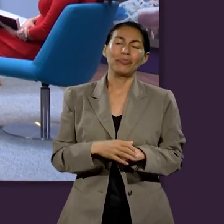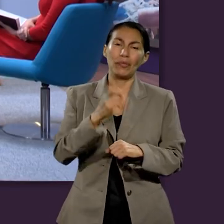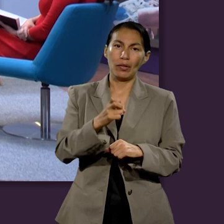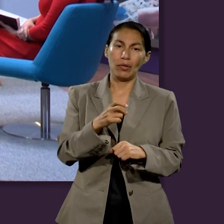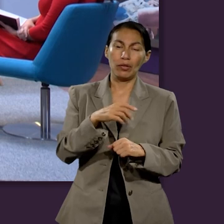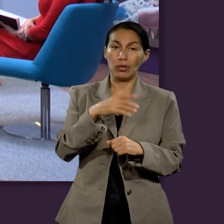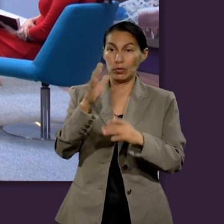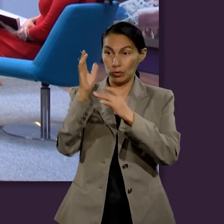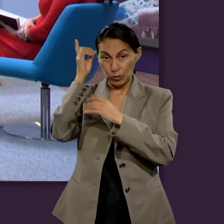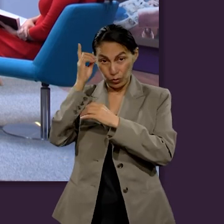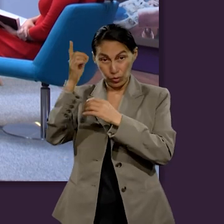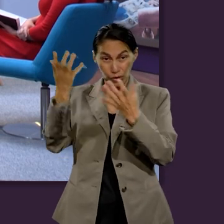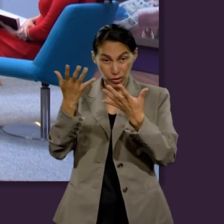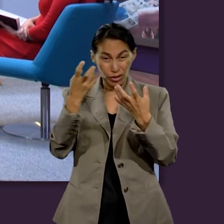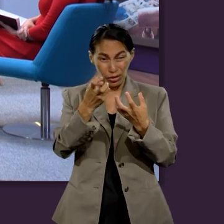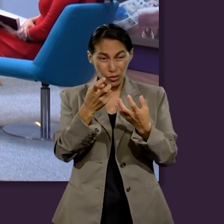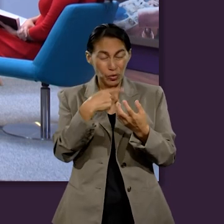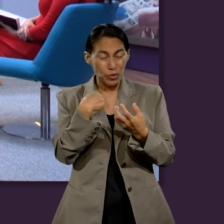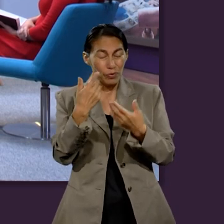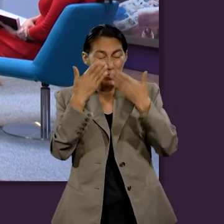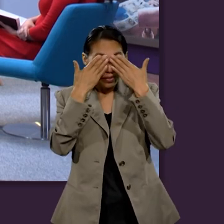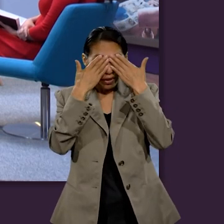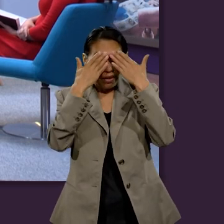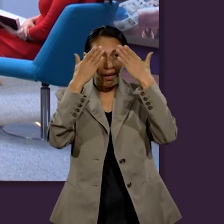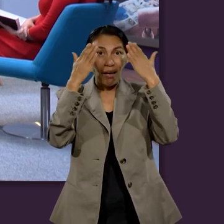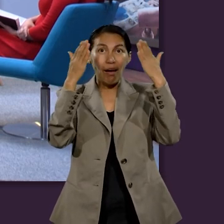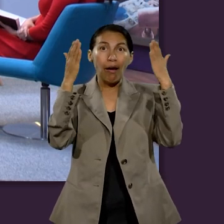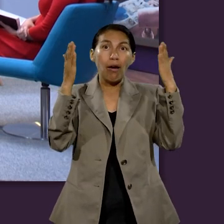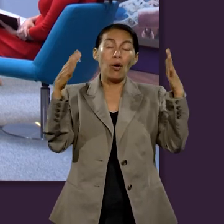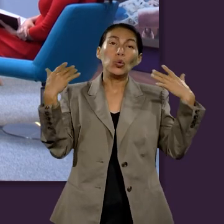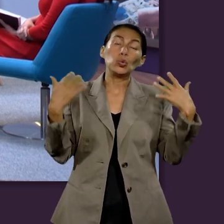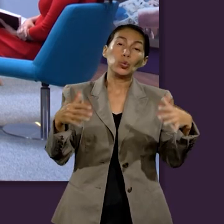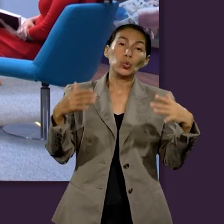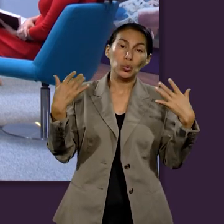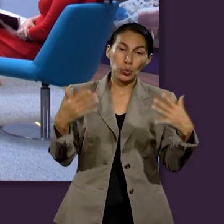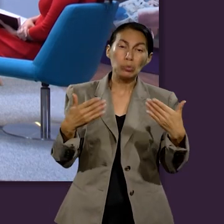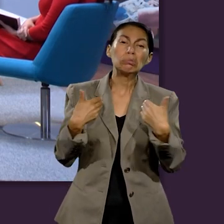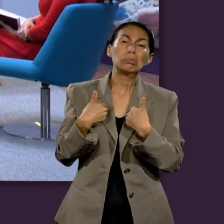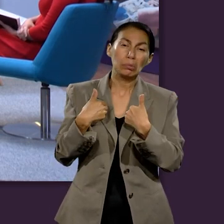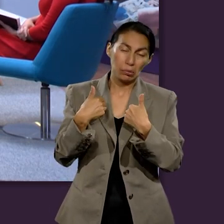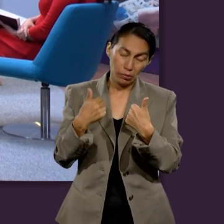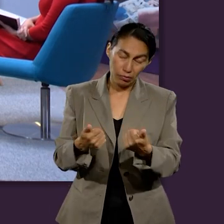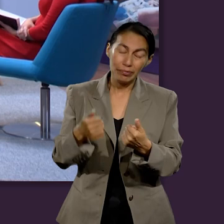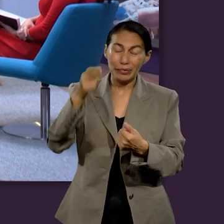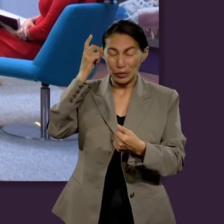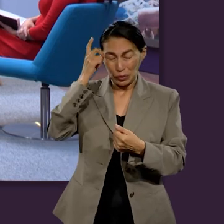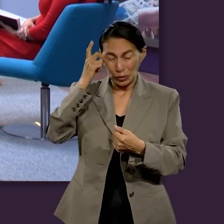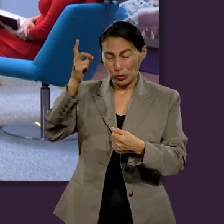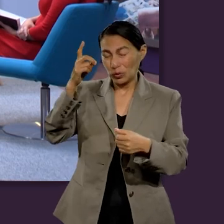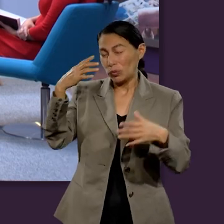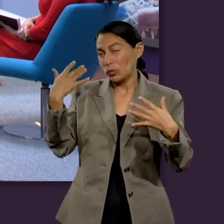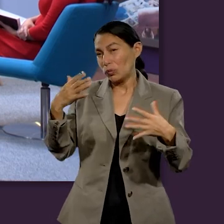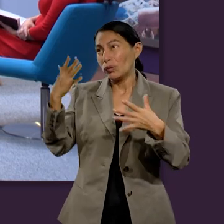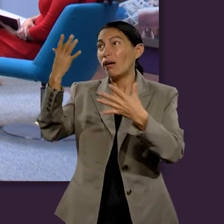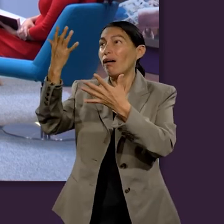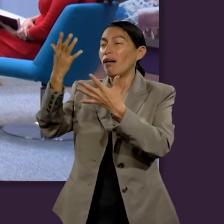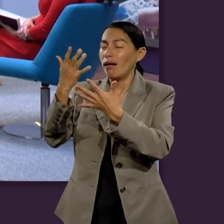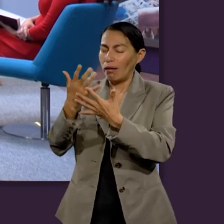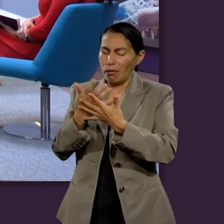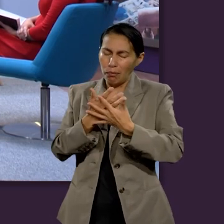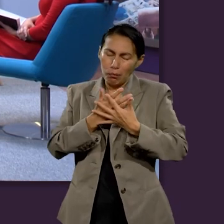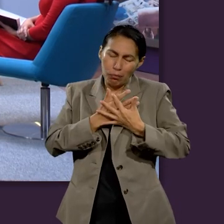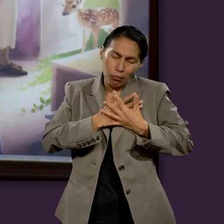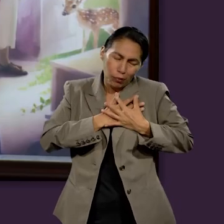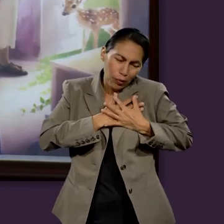Entonces, eso nos va a abrir una ventana hacia eso y vamos a poder entender por qué Dios en cada